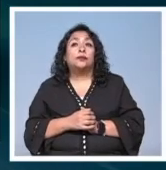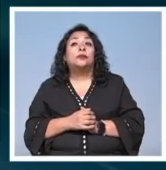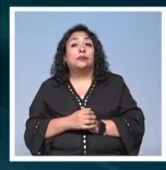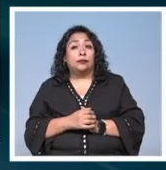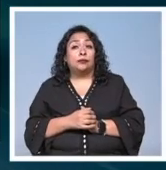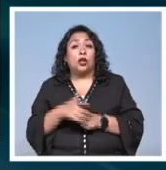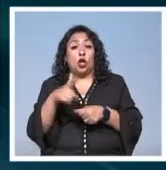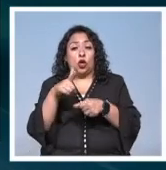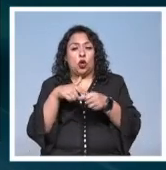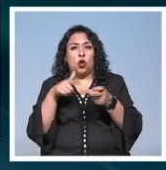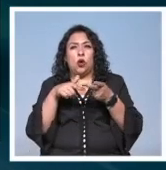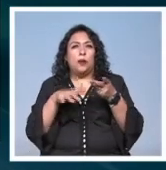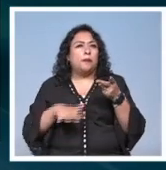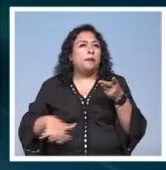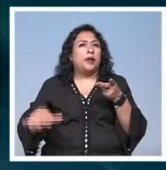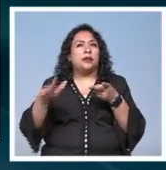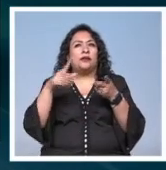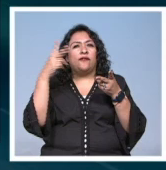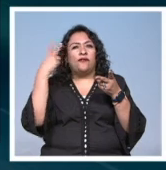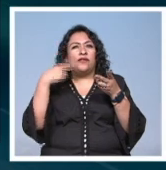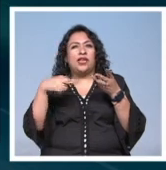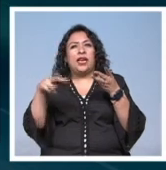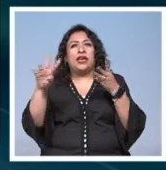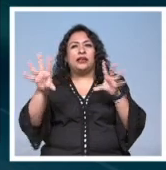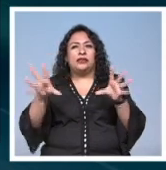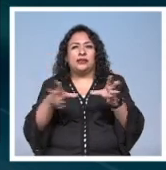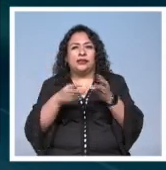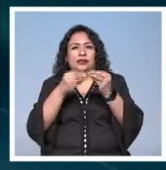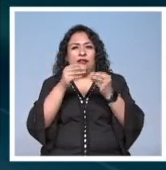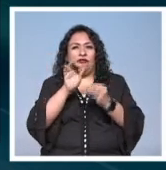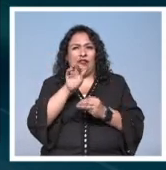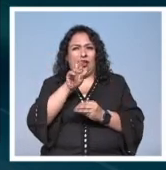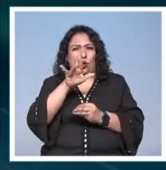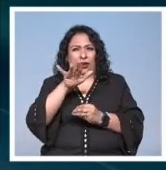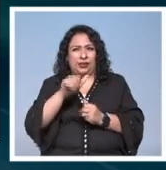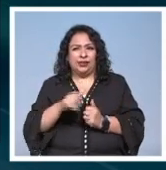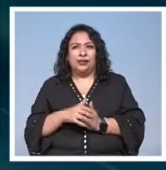Color, paisajes y viajes conforman estas frecuencias